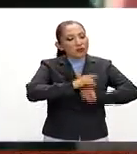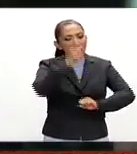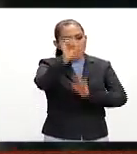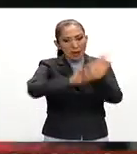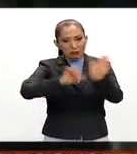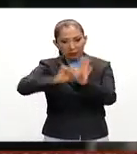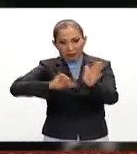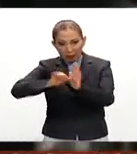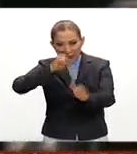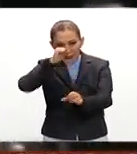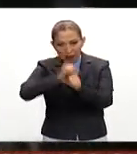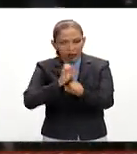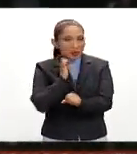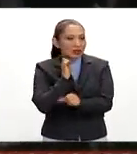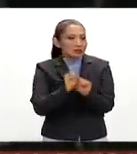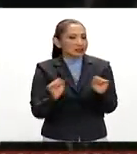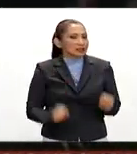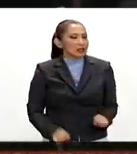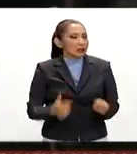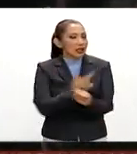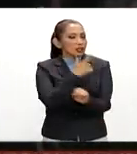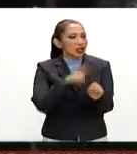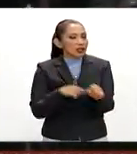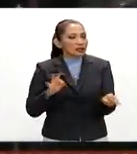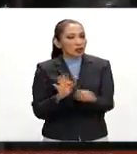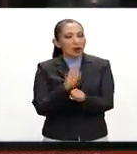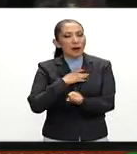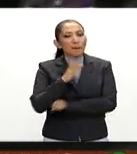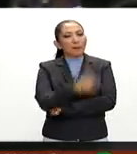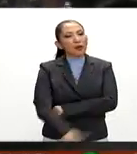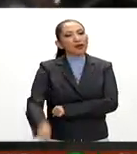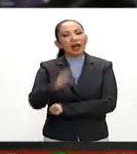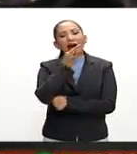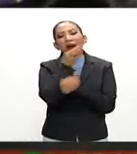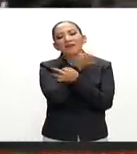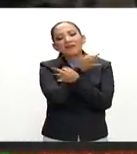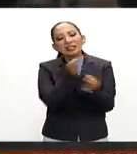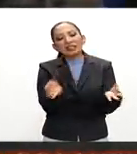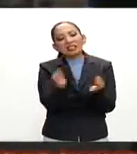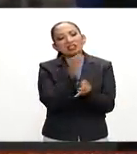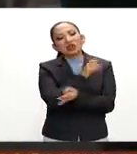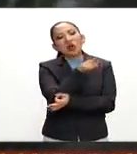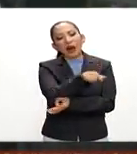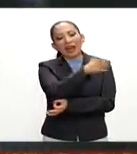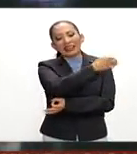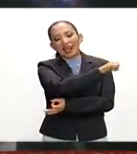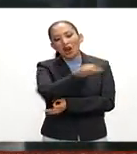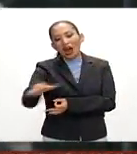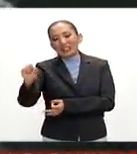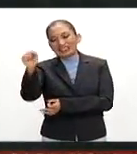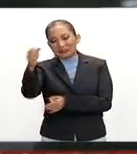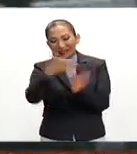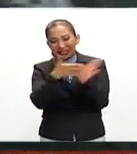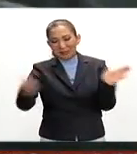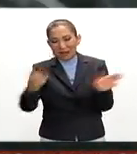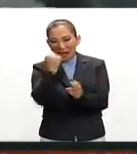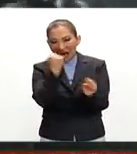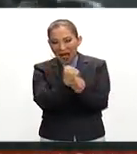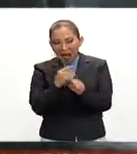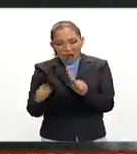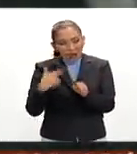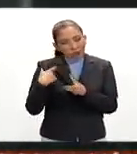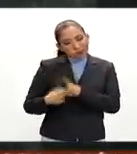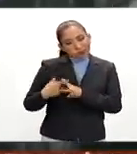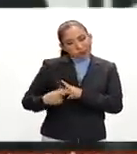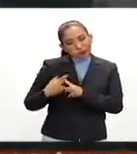mensual del Secretario Ejecutivo del Sistema Nacional de Seguridad Pública, se informó que de enero a septiembre de este año se han